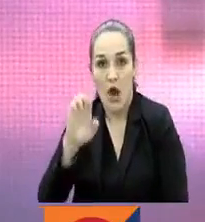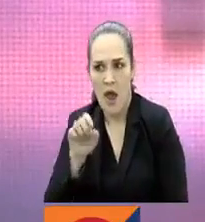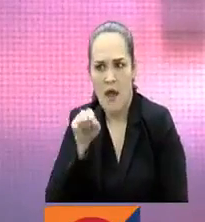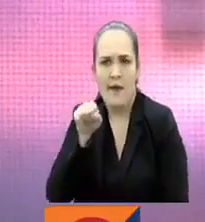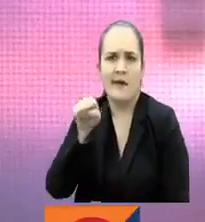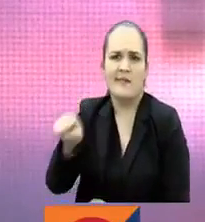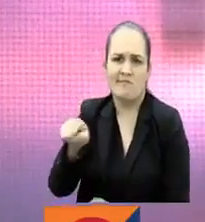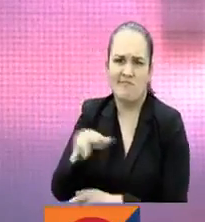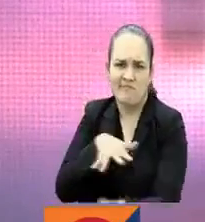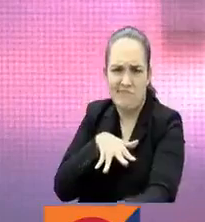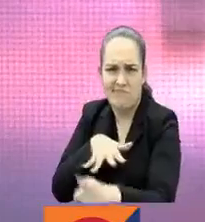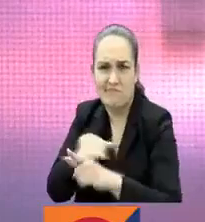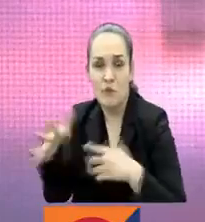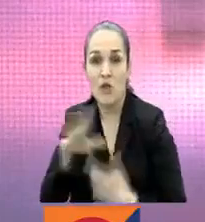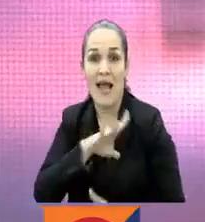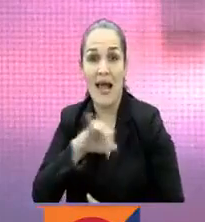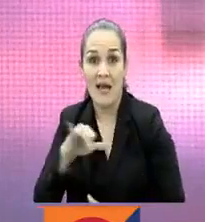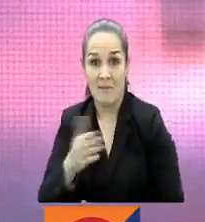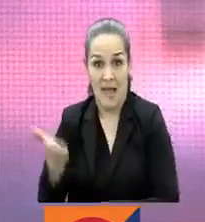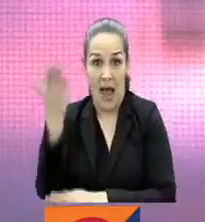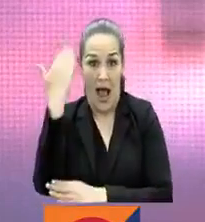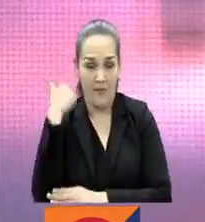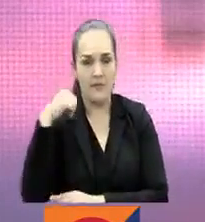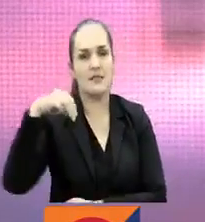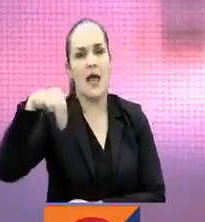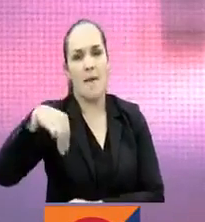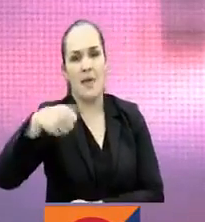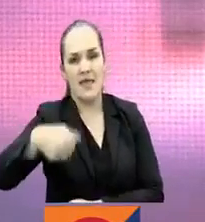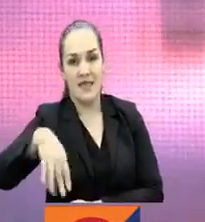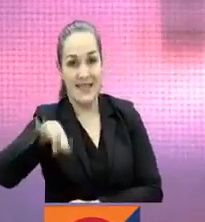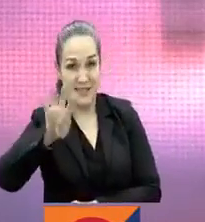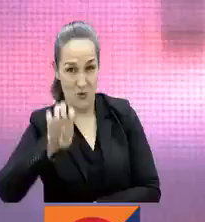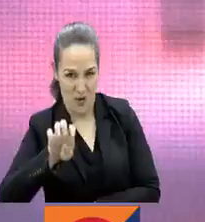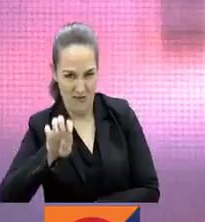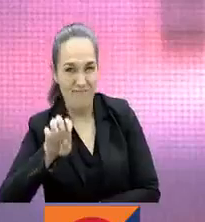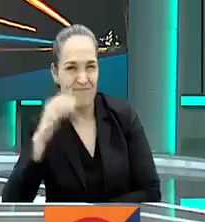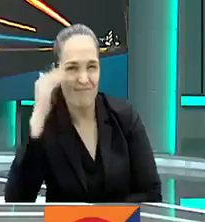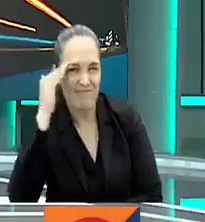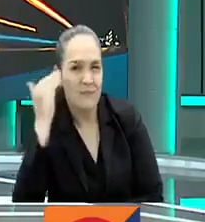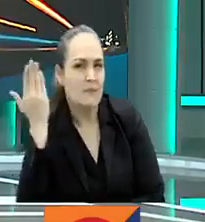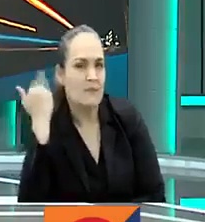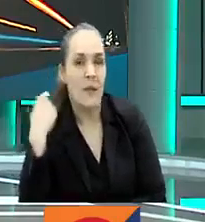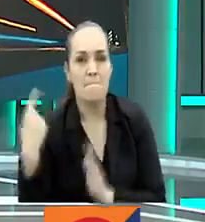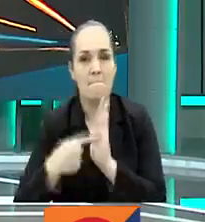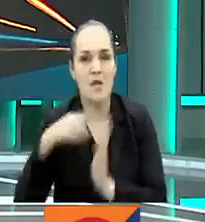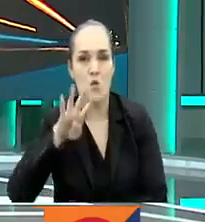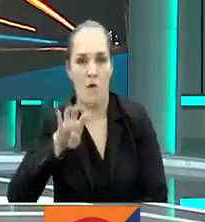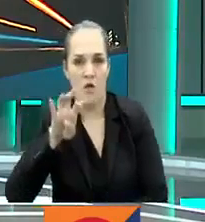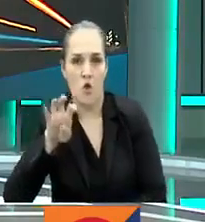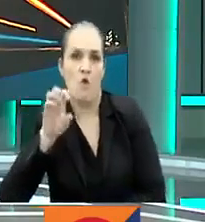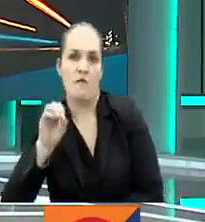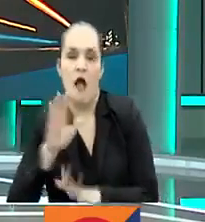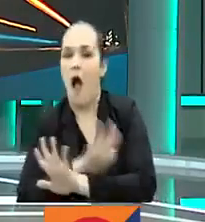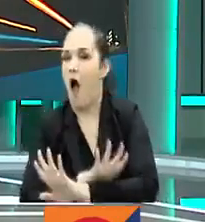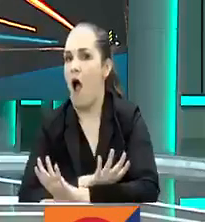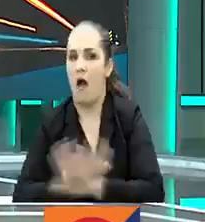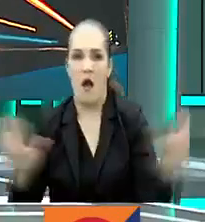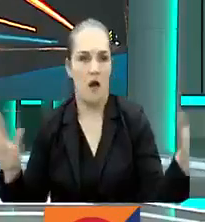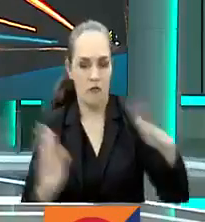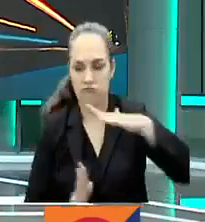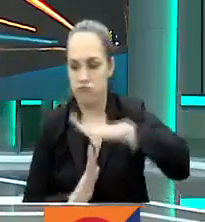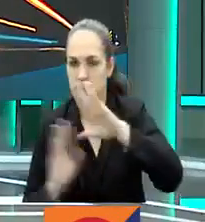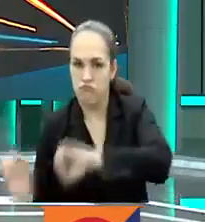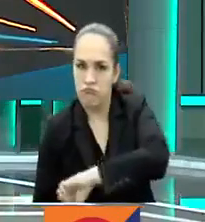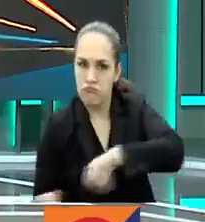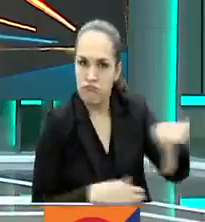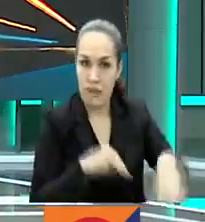desmovilización del M19 en 1990, se empezaron a gestar bandas criminales que se tomaron ese sector de la ciudad.